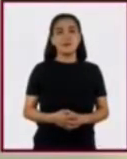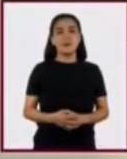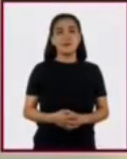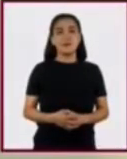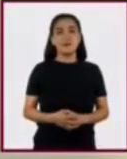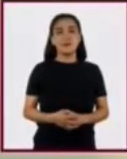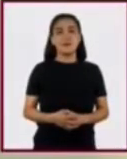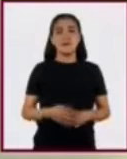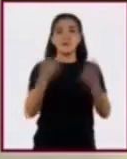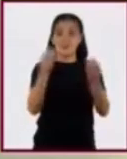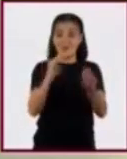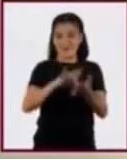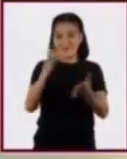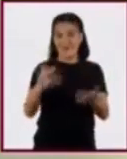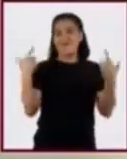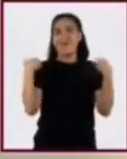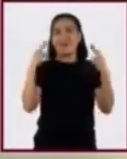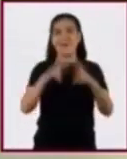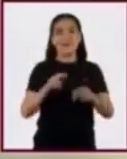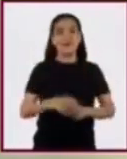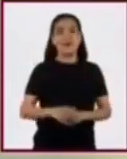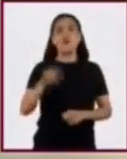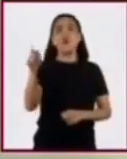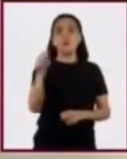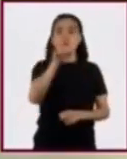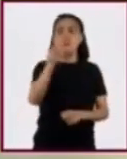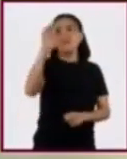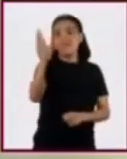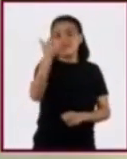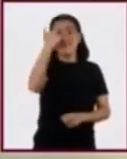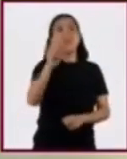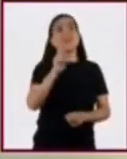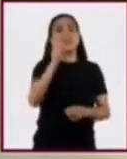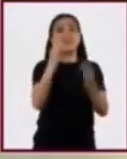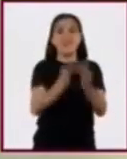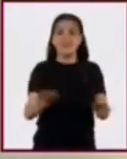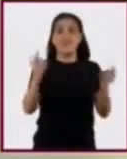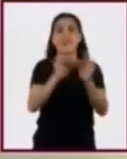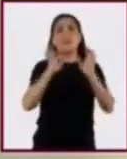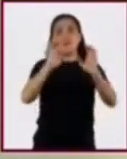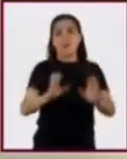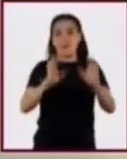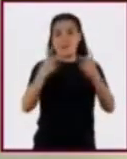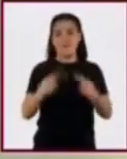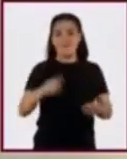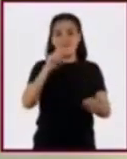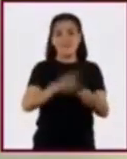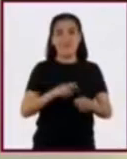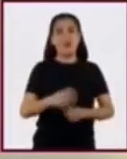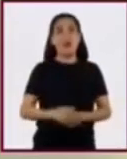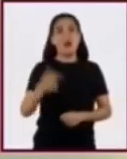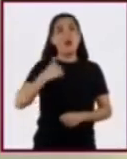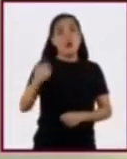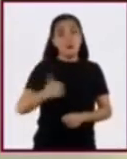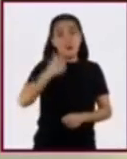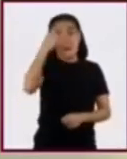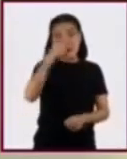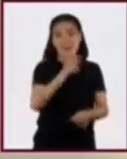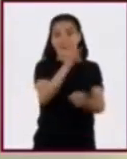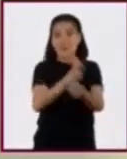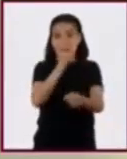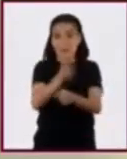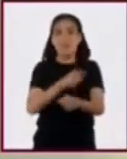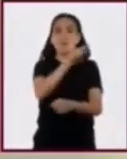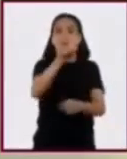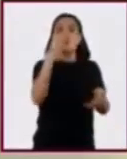Muchas gracias maestra por recordarnos lo importante del cuidado personal. Aprovecho para invitarles a